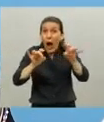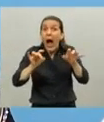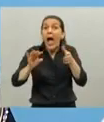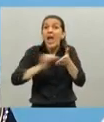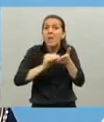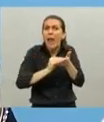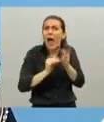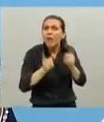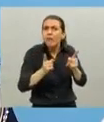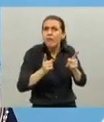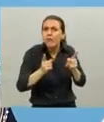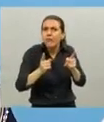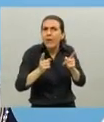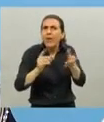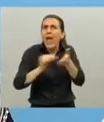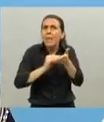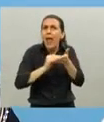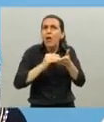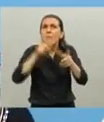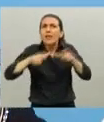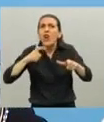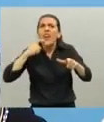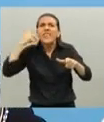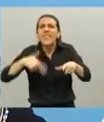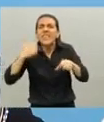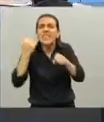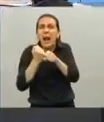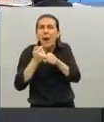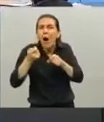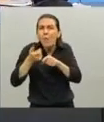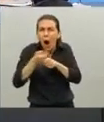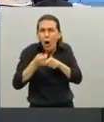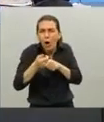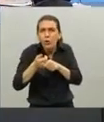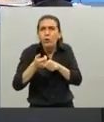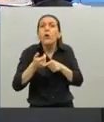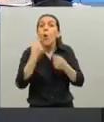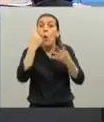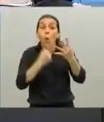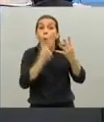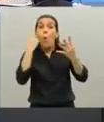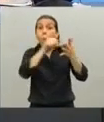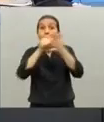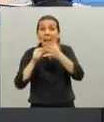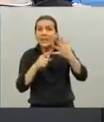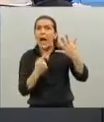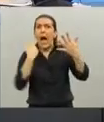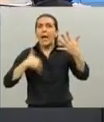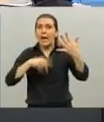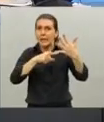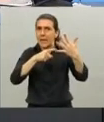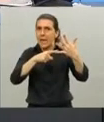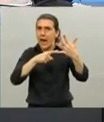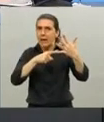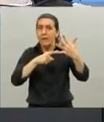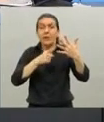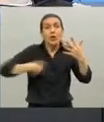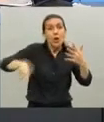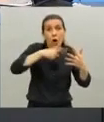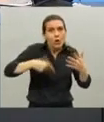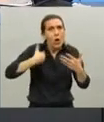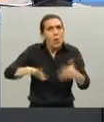empleo. Y nosotros eso lo vamos a seguir haciendo. Y vamos a seguir llevando nuestra asistencia